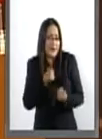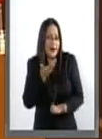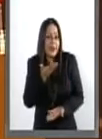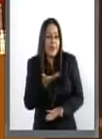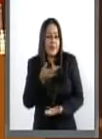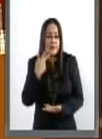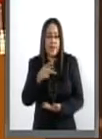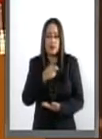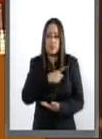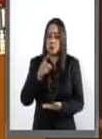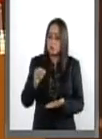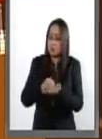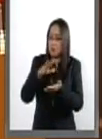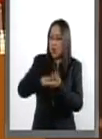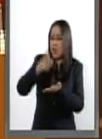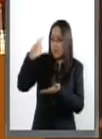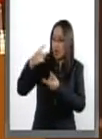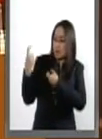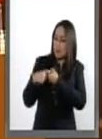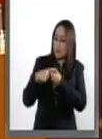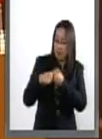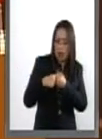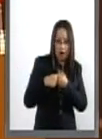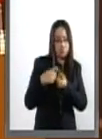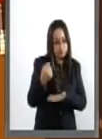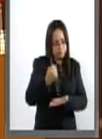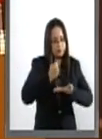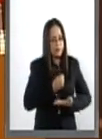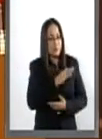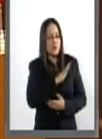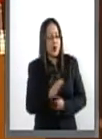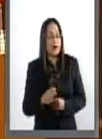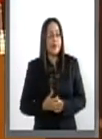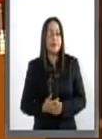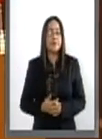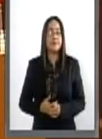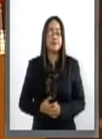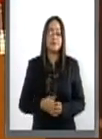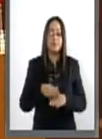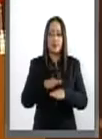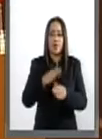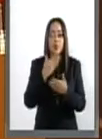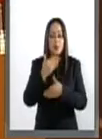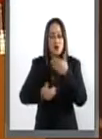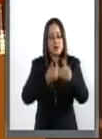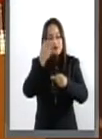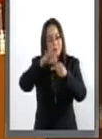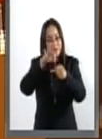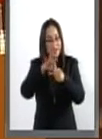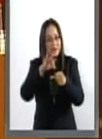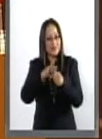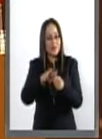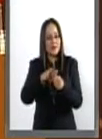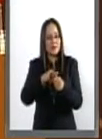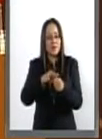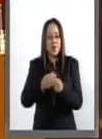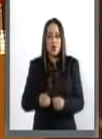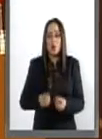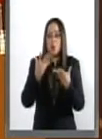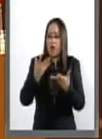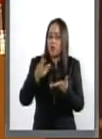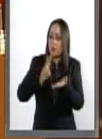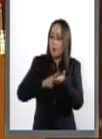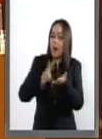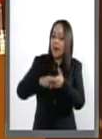les toma en cuenta para la distribución del financiamiento. En términos de procesos electorales, el costo de la democracia